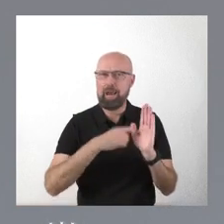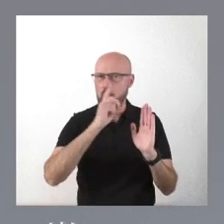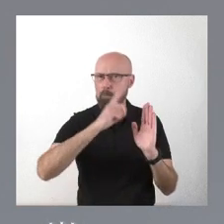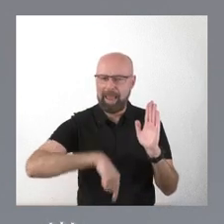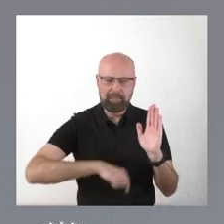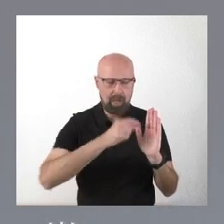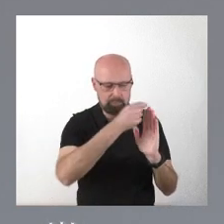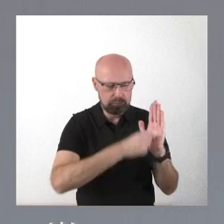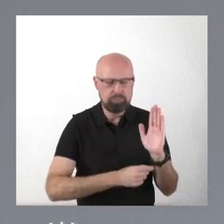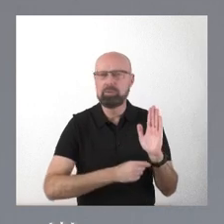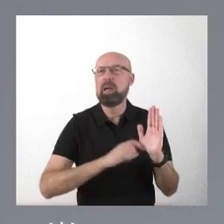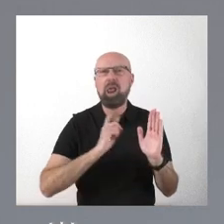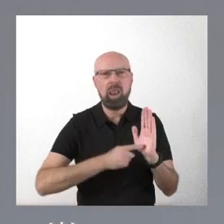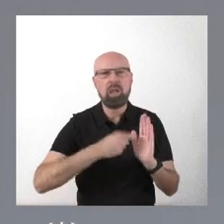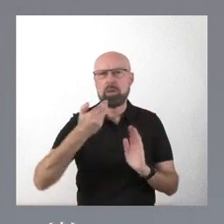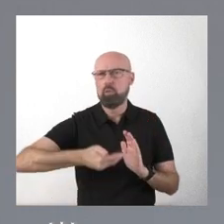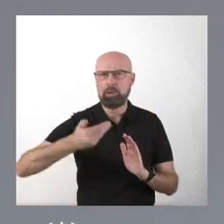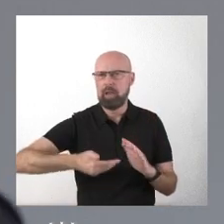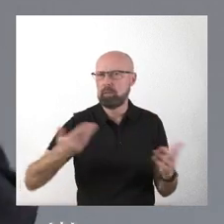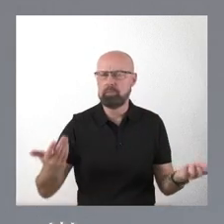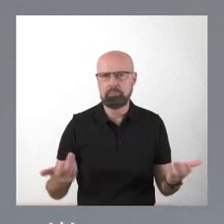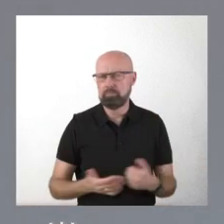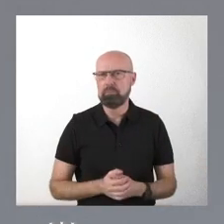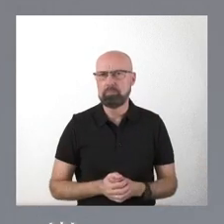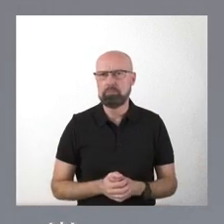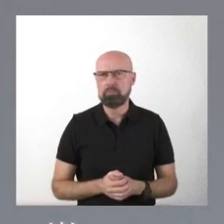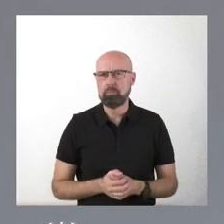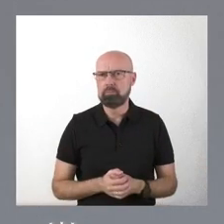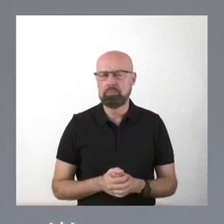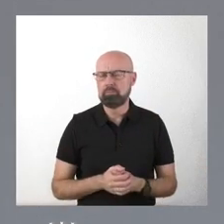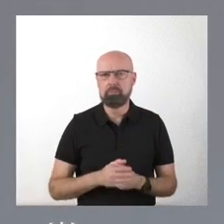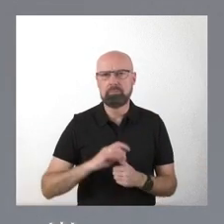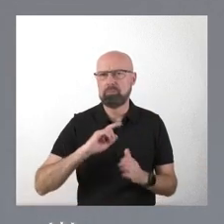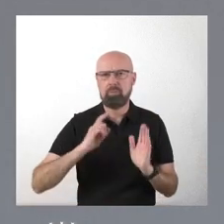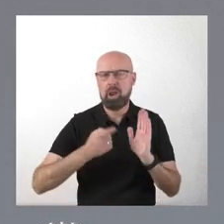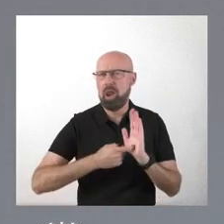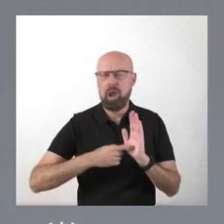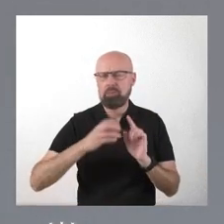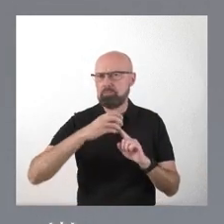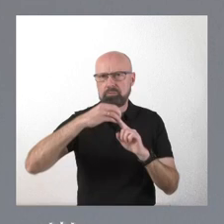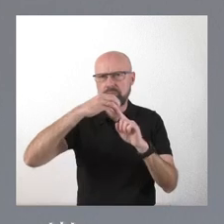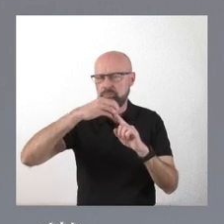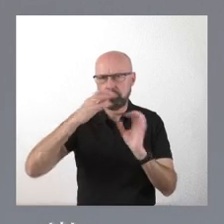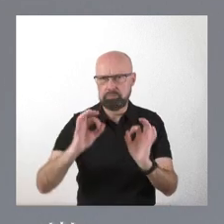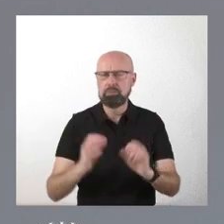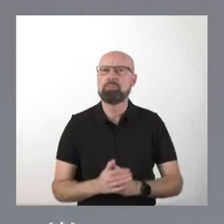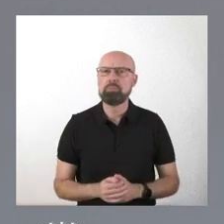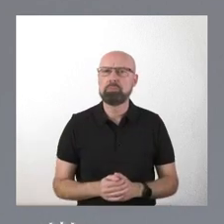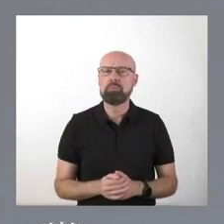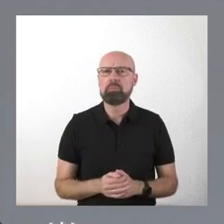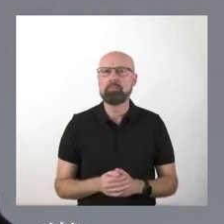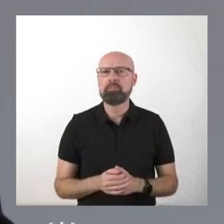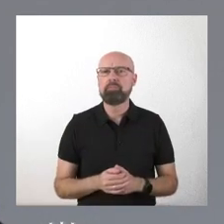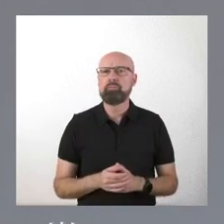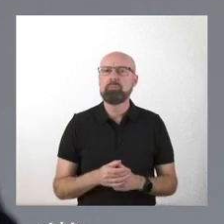ley trascendente. Es una ley trascendente y es una ley importante. Mantenemos